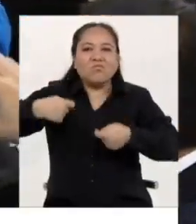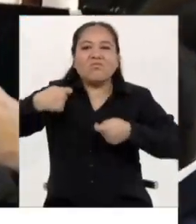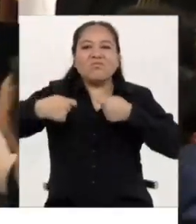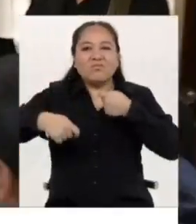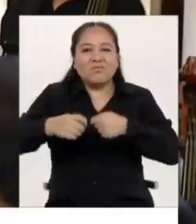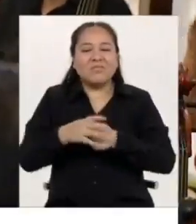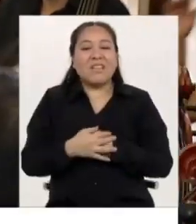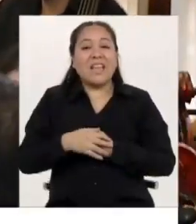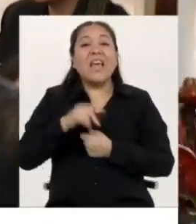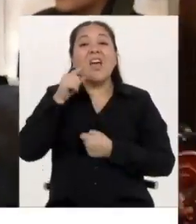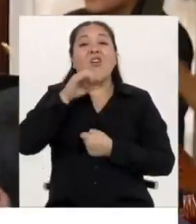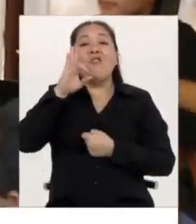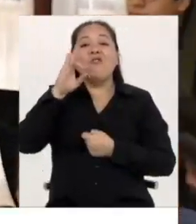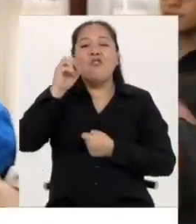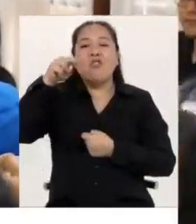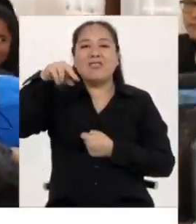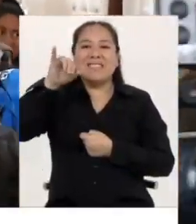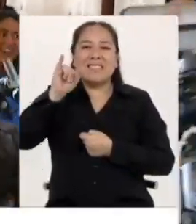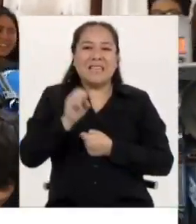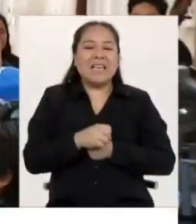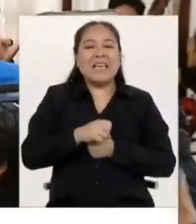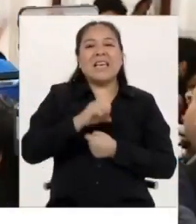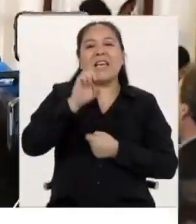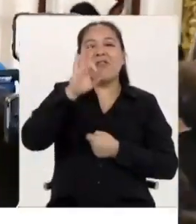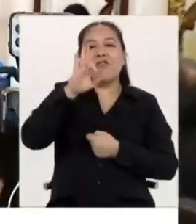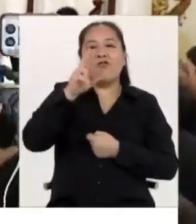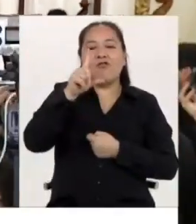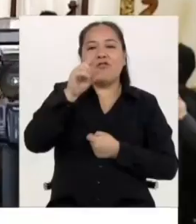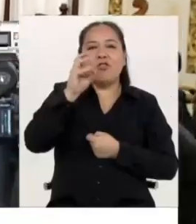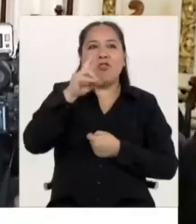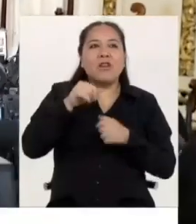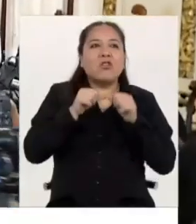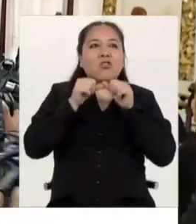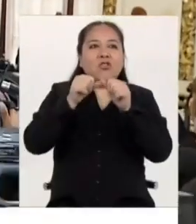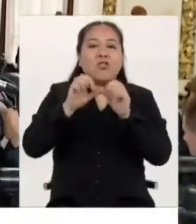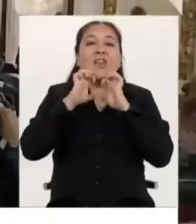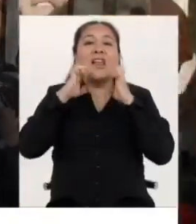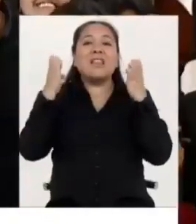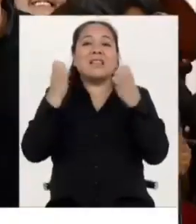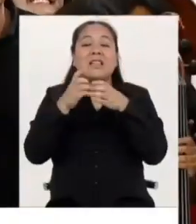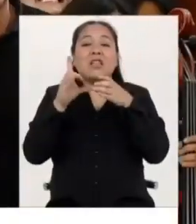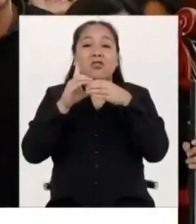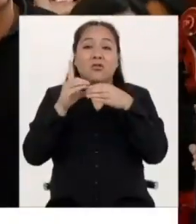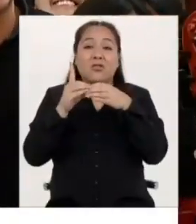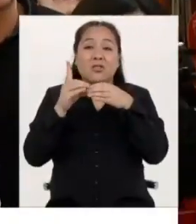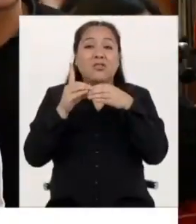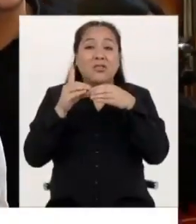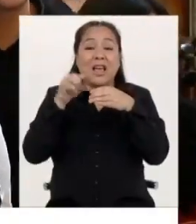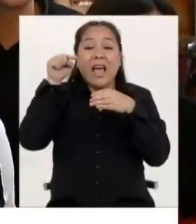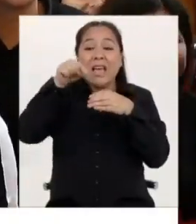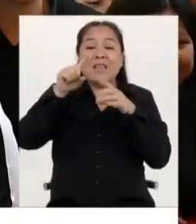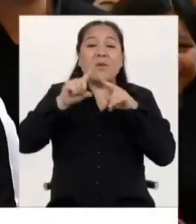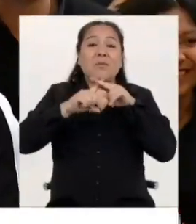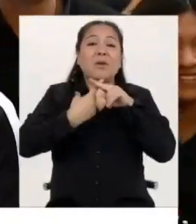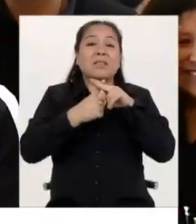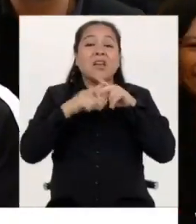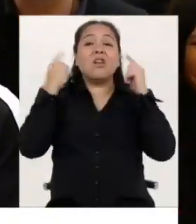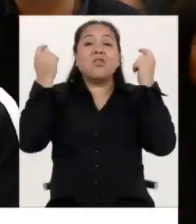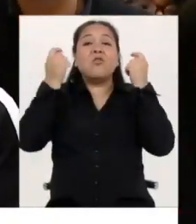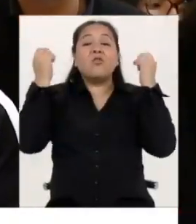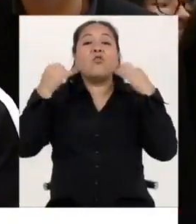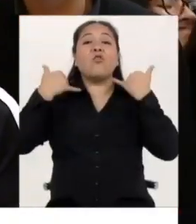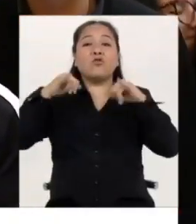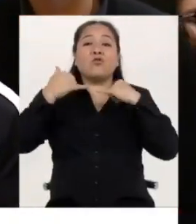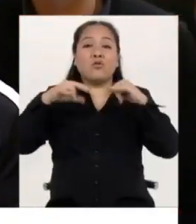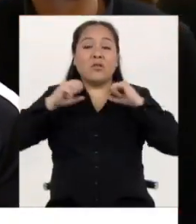Juan Diego Flores y Luis Fonsi se unieron a días del show en el Estadio Nacional, en donde se inauguraron los Juegos Lima 2019, el mayor